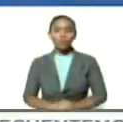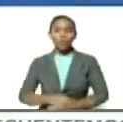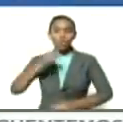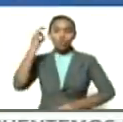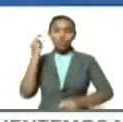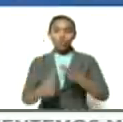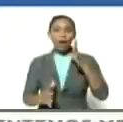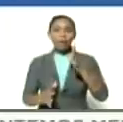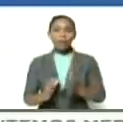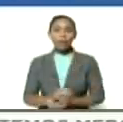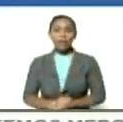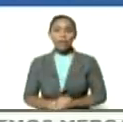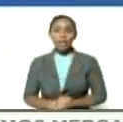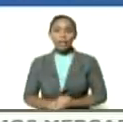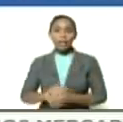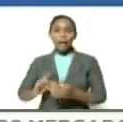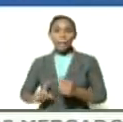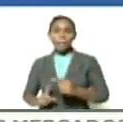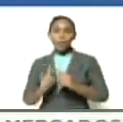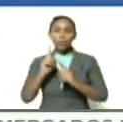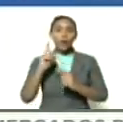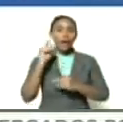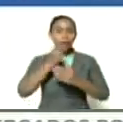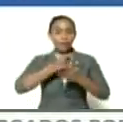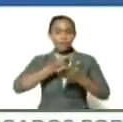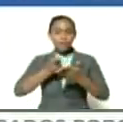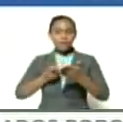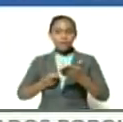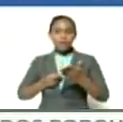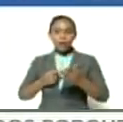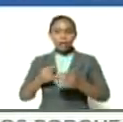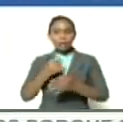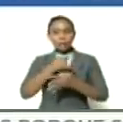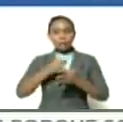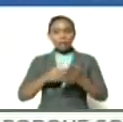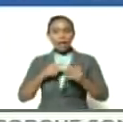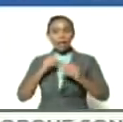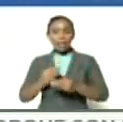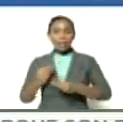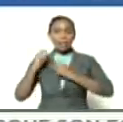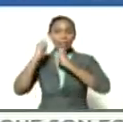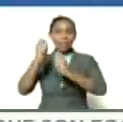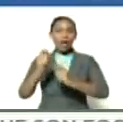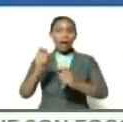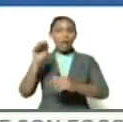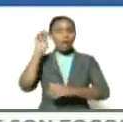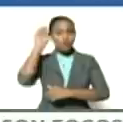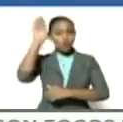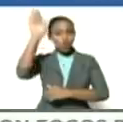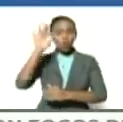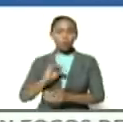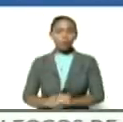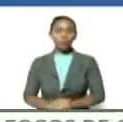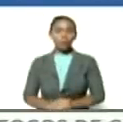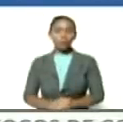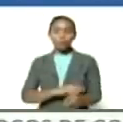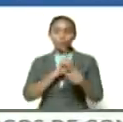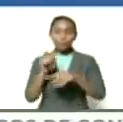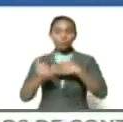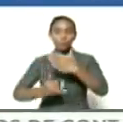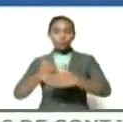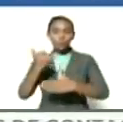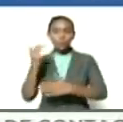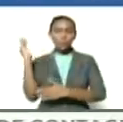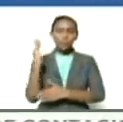afortunadamente despuntar escribir delinear heredar hacia el futuro de ese proyecto